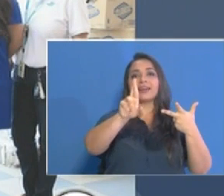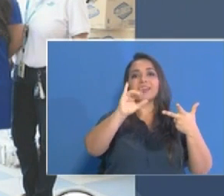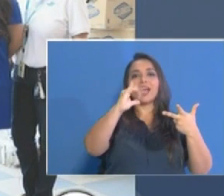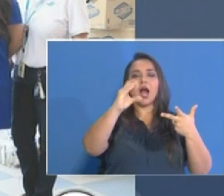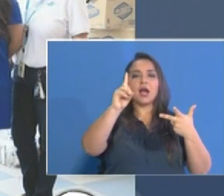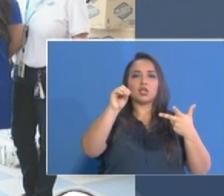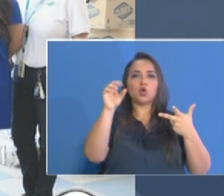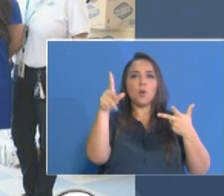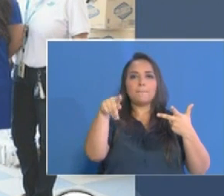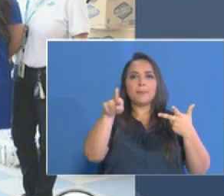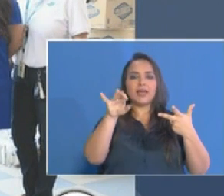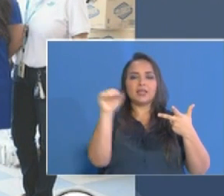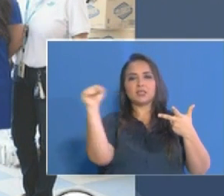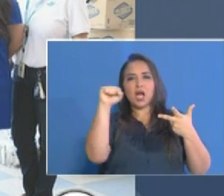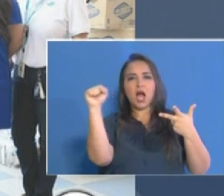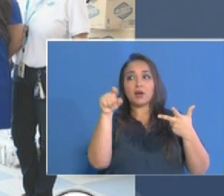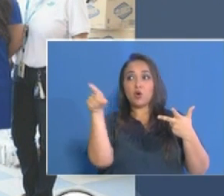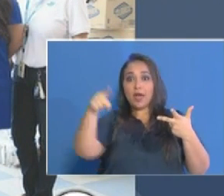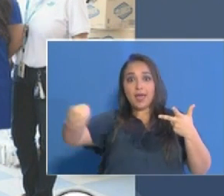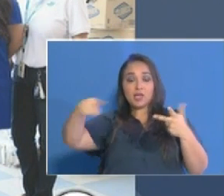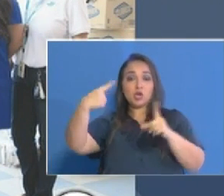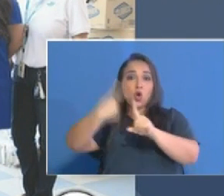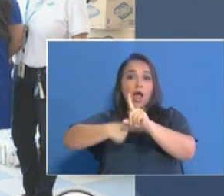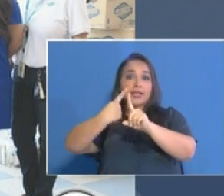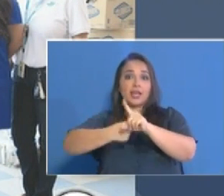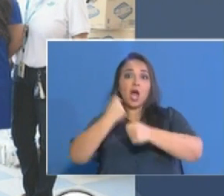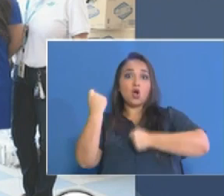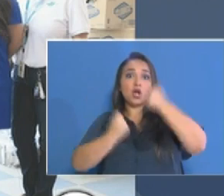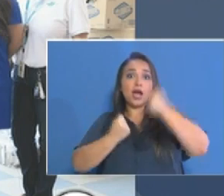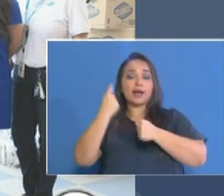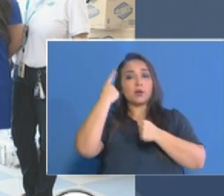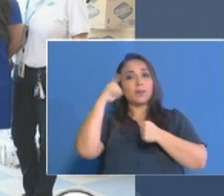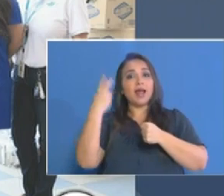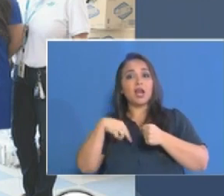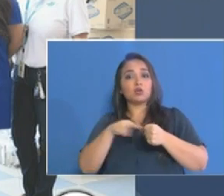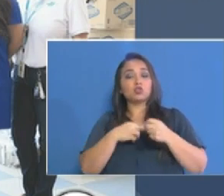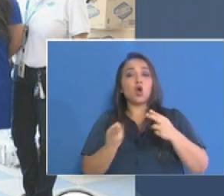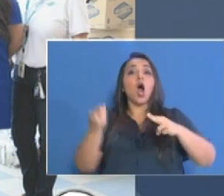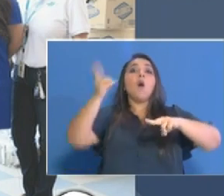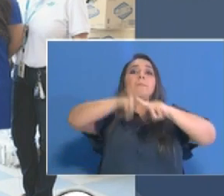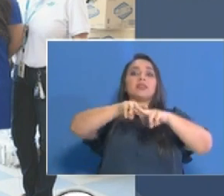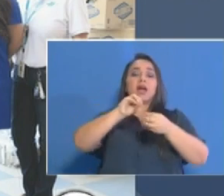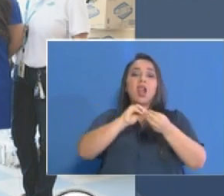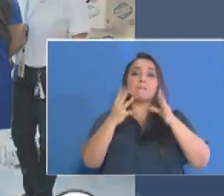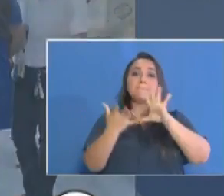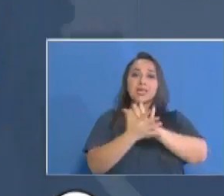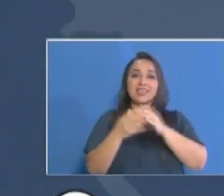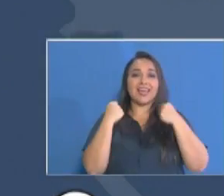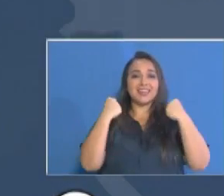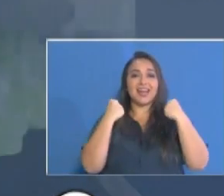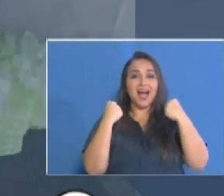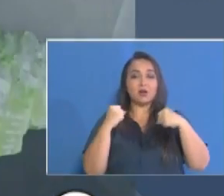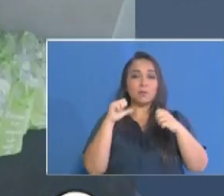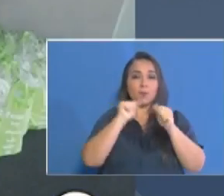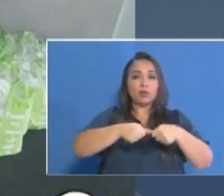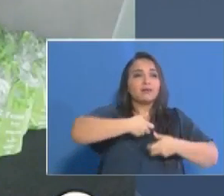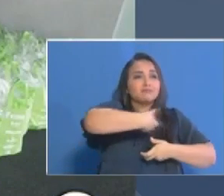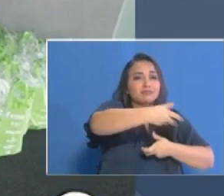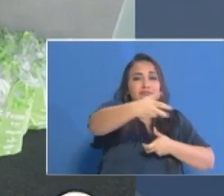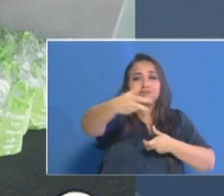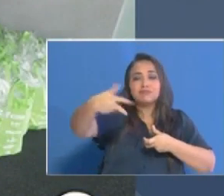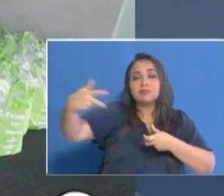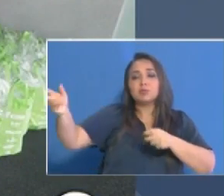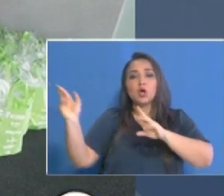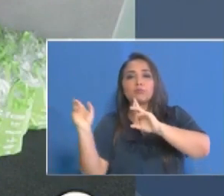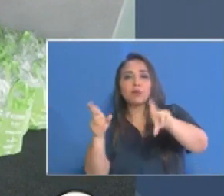permitido nos ha alquilado vehículos para poder aumentar la flota del Ministerio de Desarrollo Social y poder aumentar la capacidad de